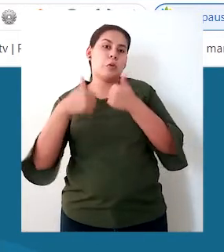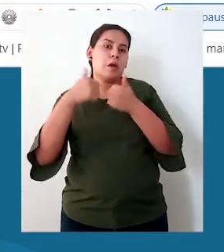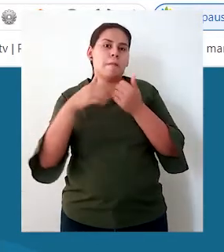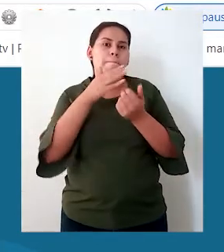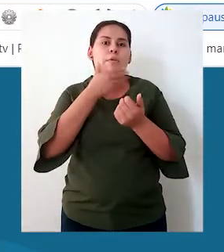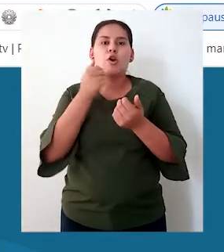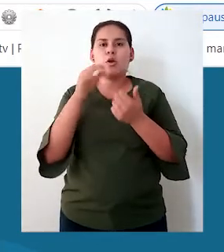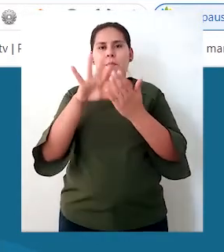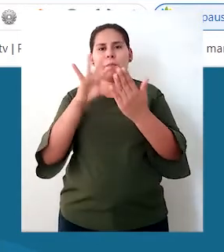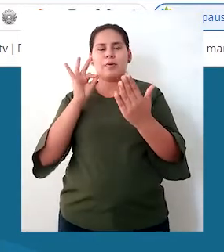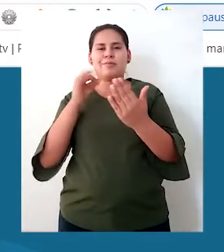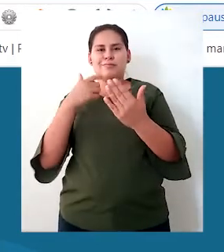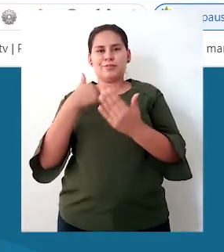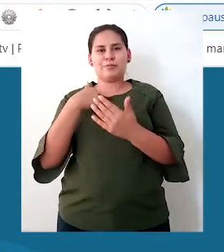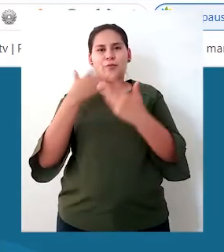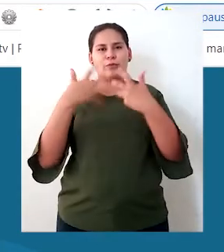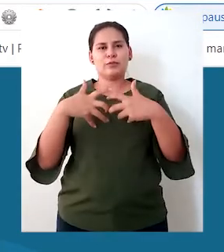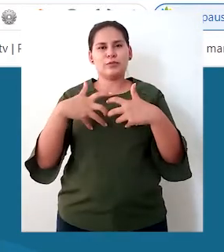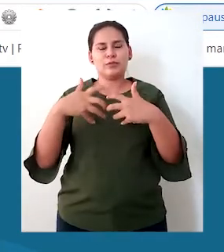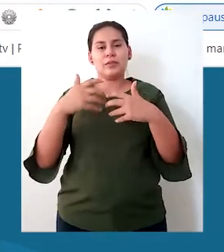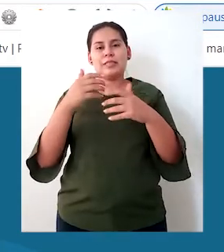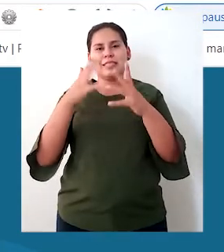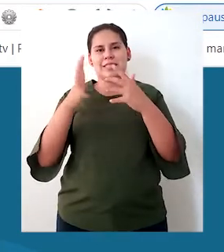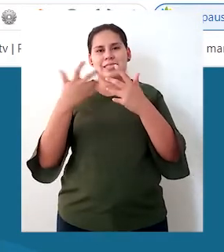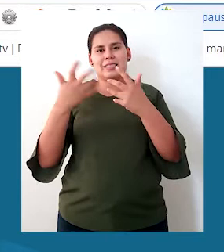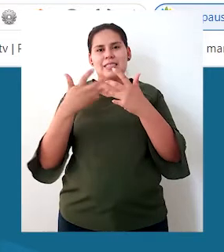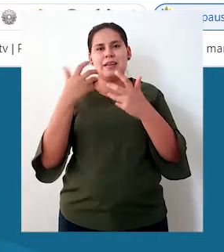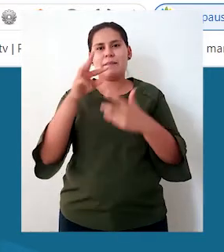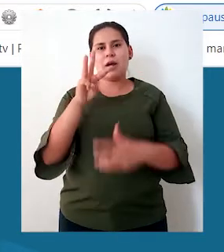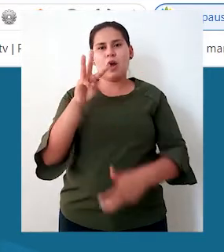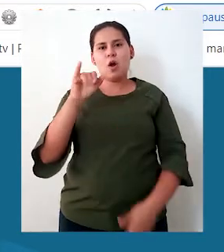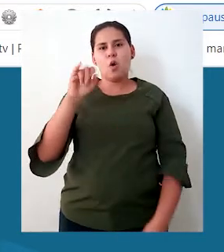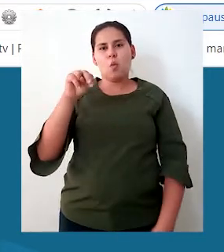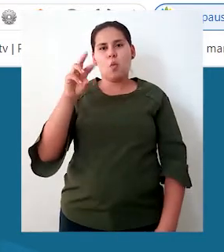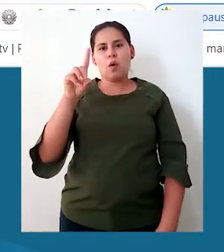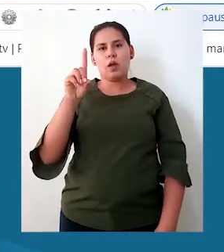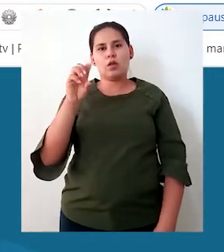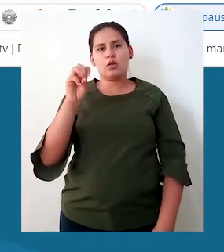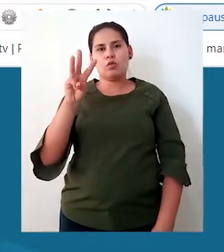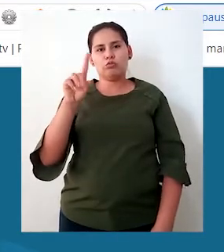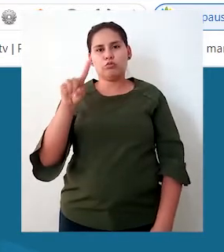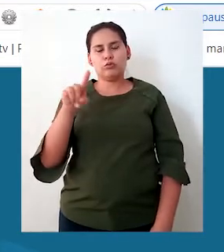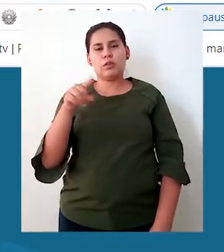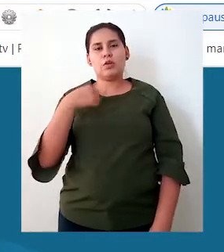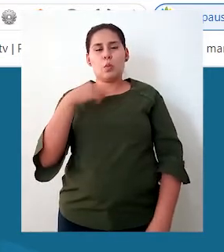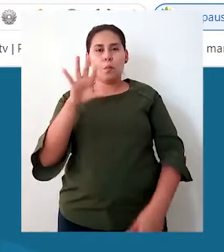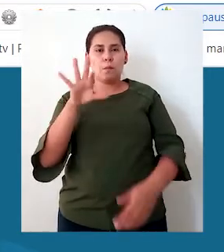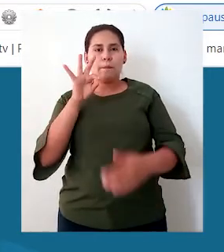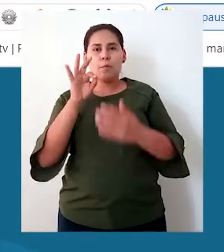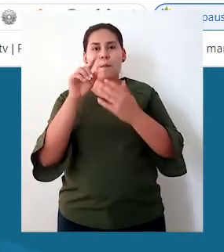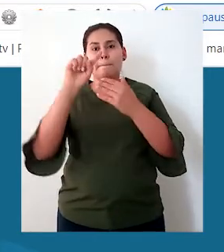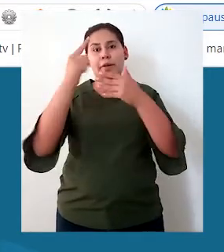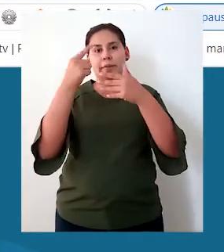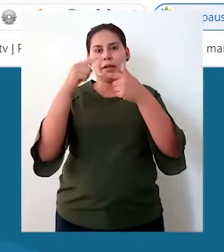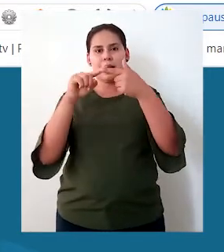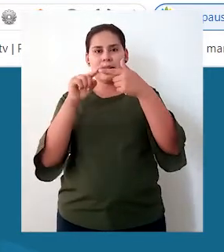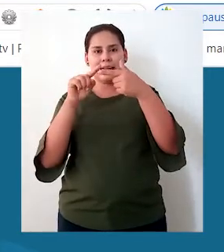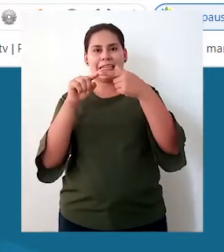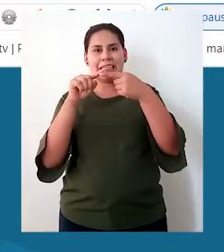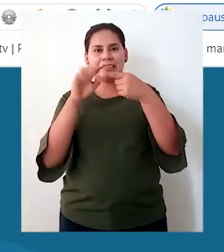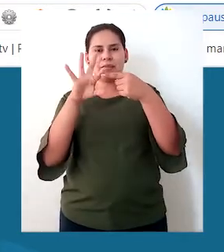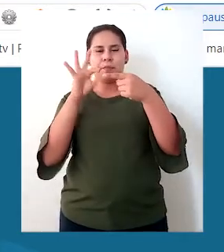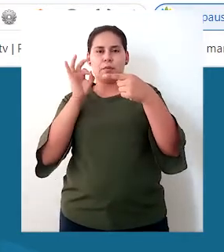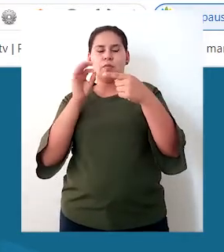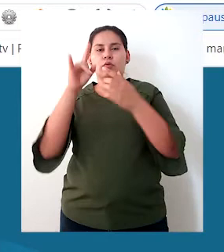En este caso, como yo estoy trabajando con sistema operativo Windows, voy a seleccionar la primera opción y la descargo